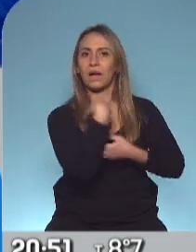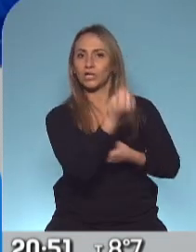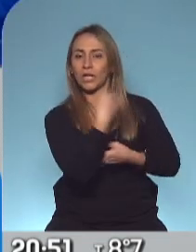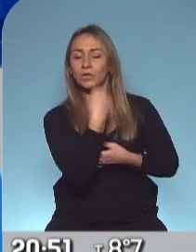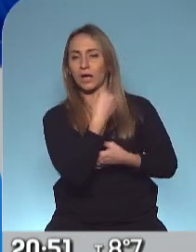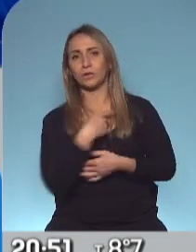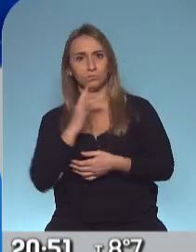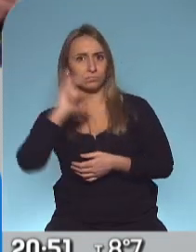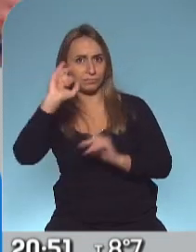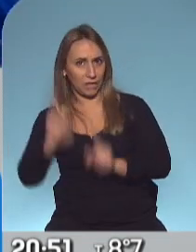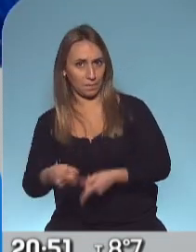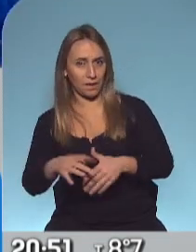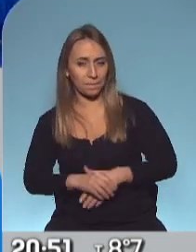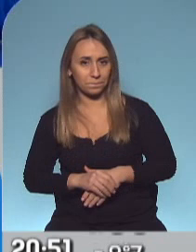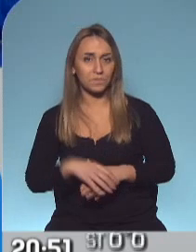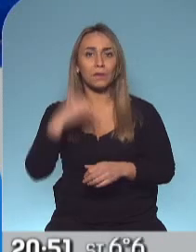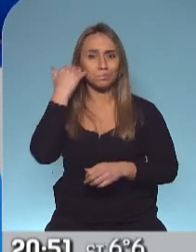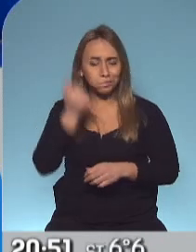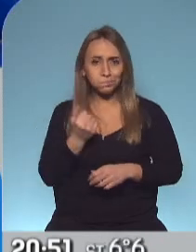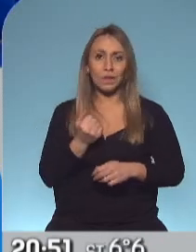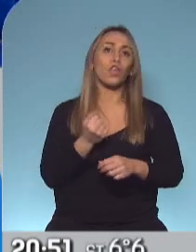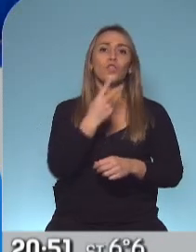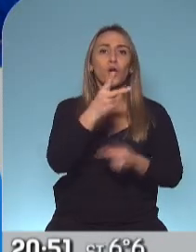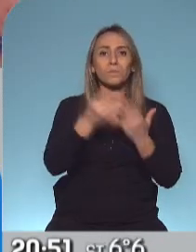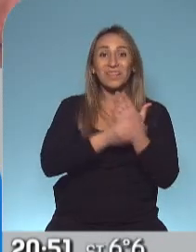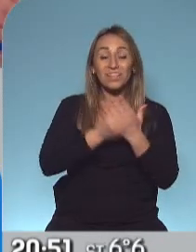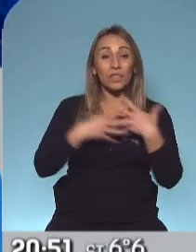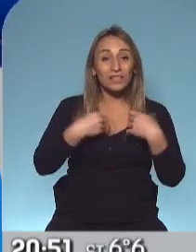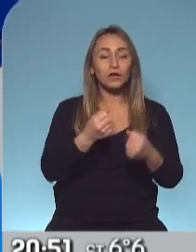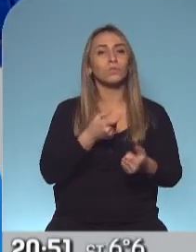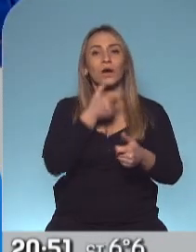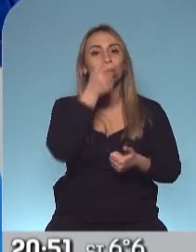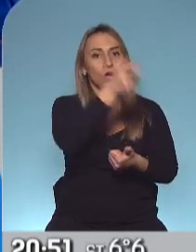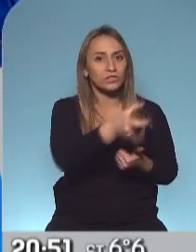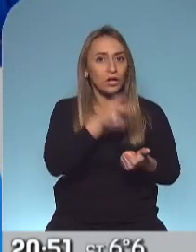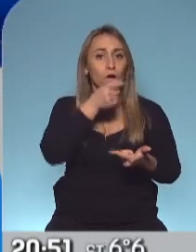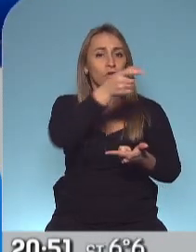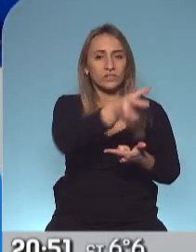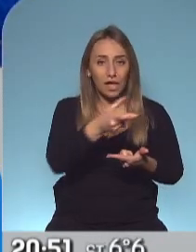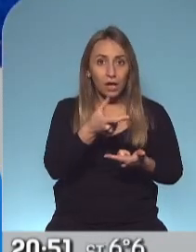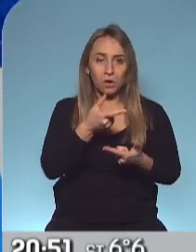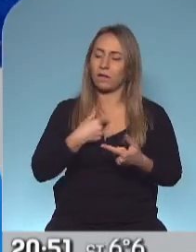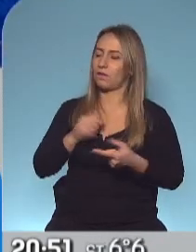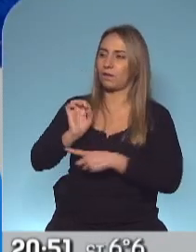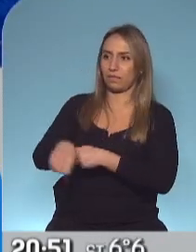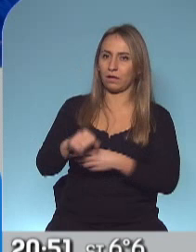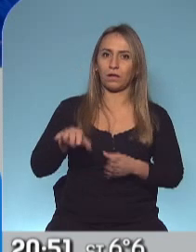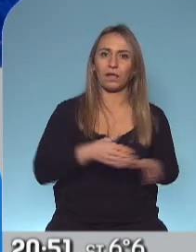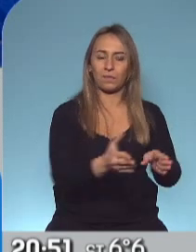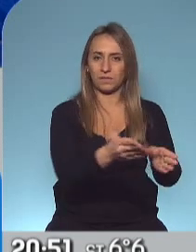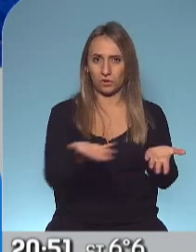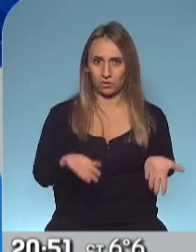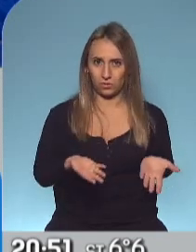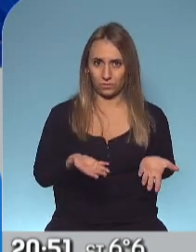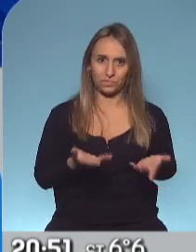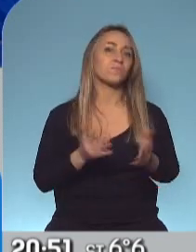ministro en plena pandemia renunciaron dos ministros que recomendaron seguir por un camino, él decidió ir por otro y ahora está al frente de esa cartera